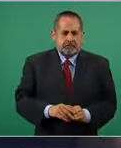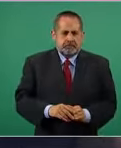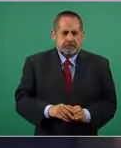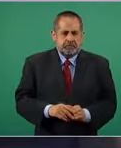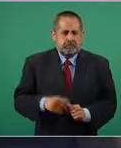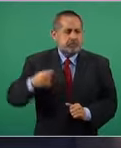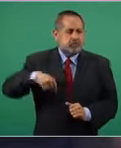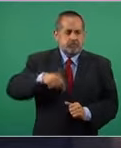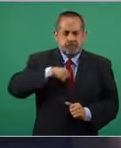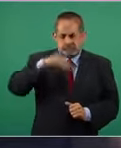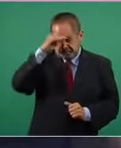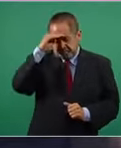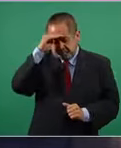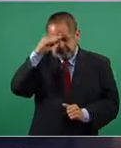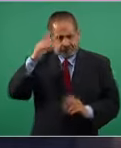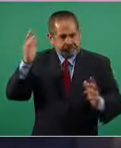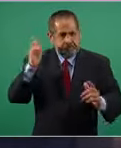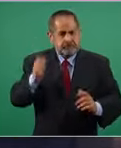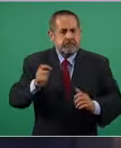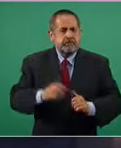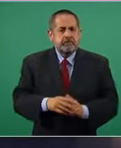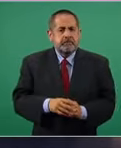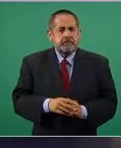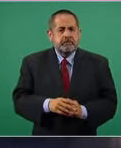pensamos que